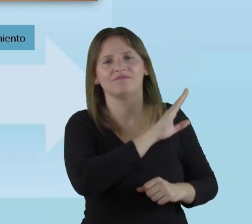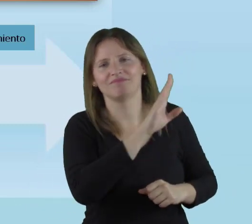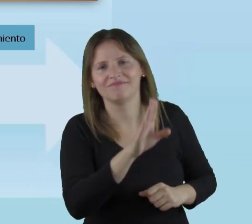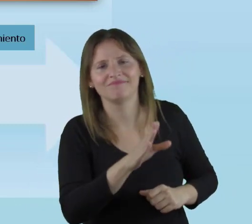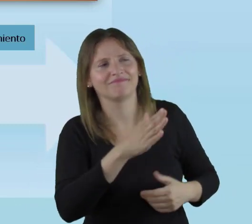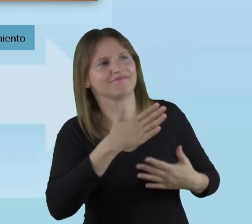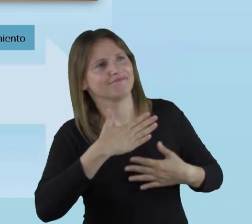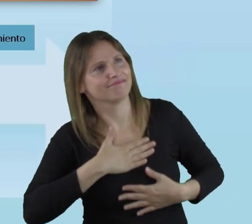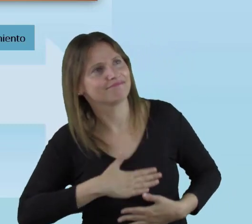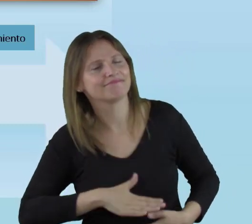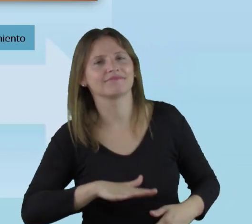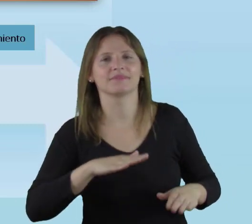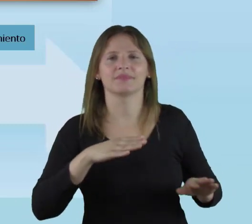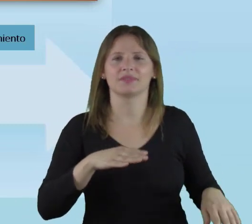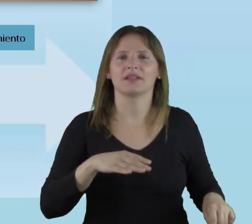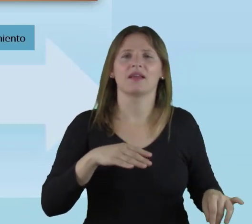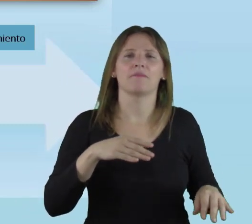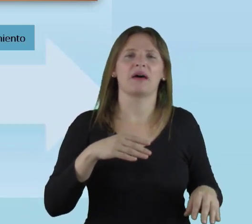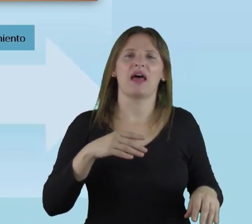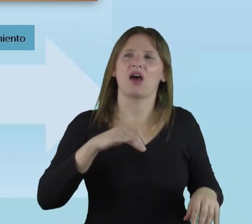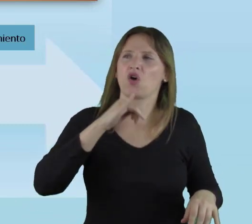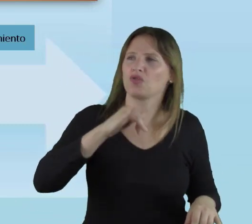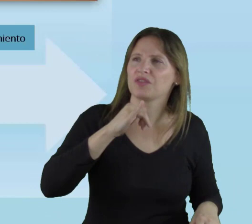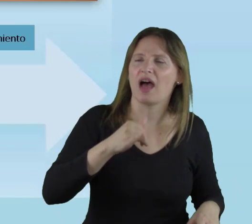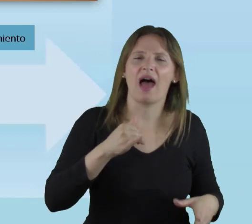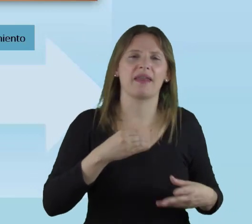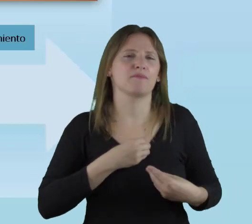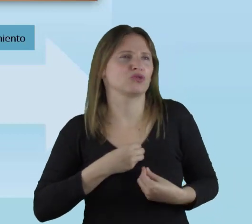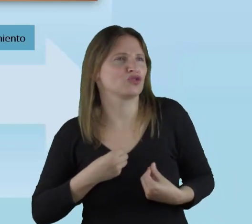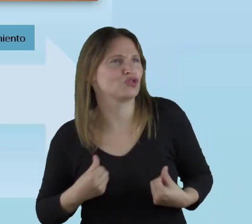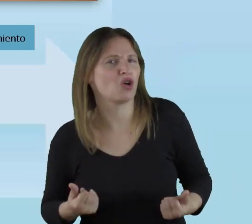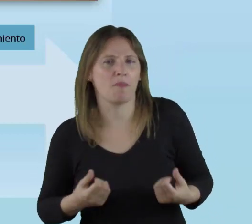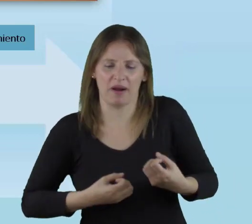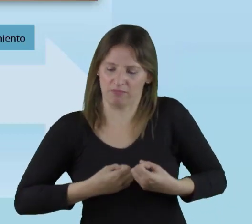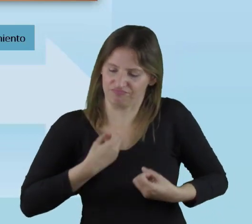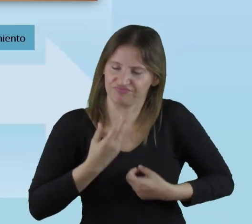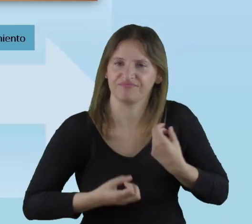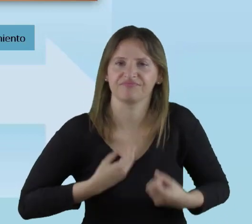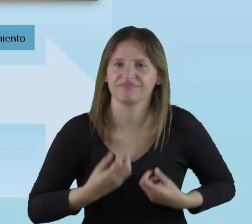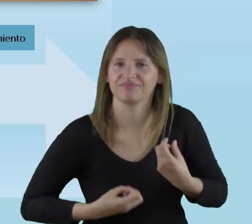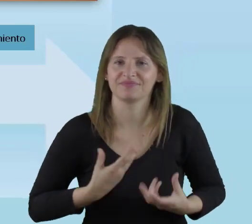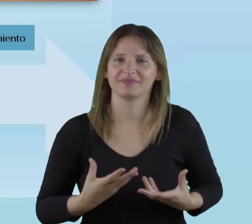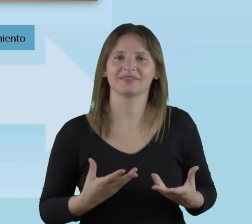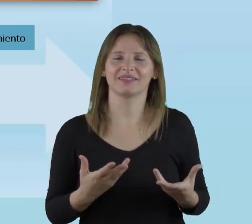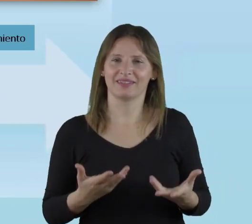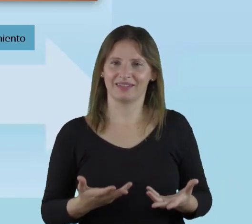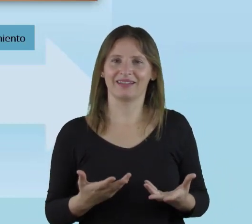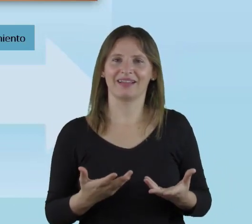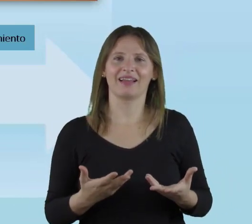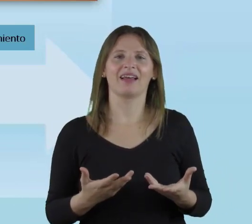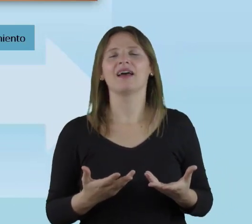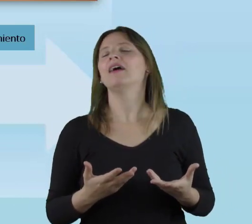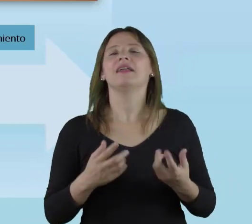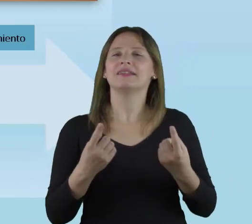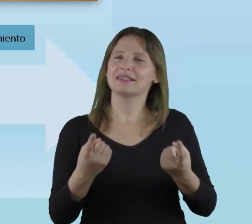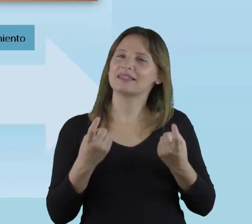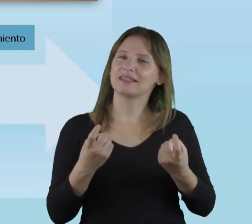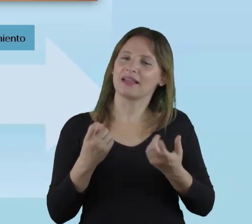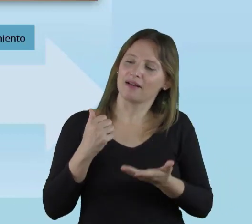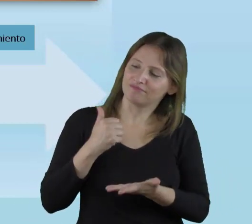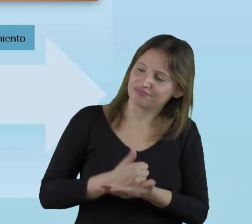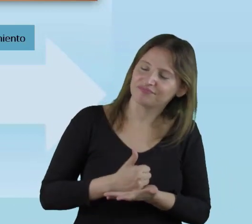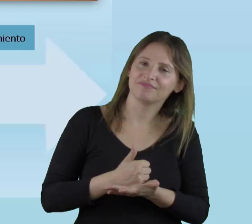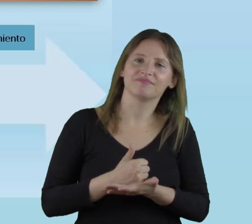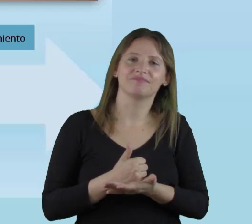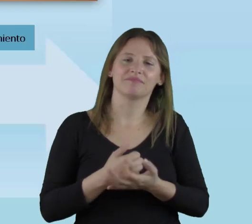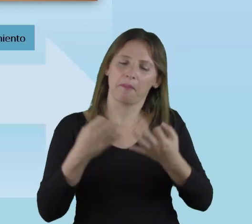y ellos puedan ahí descargar sus energías, descargar sus emociones. Por supuesto, estos rincones de